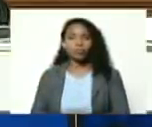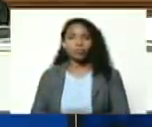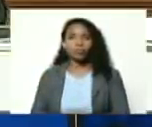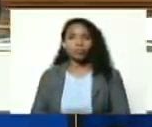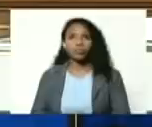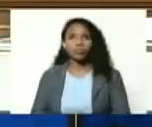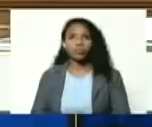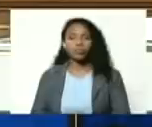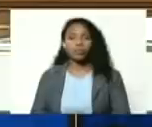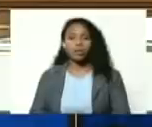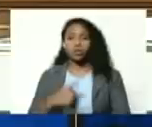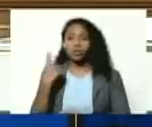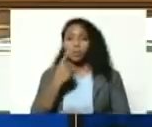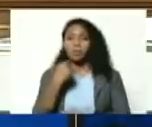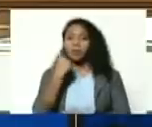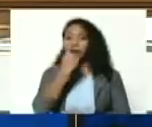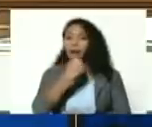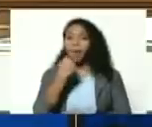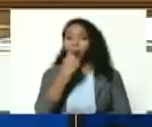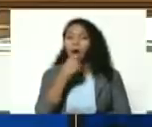por el pico como dicen